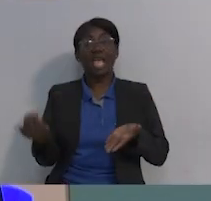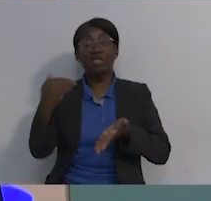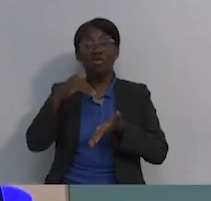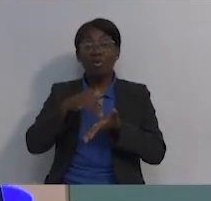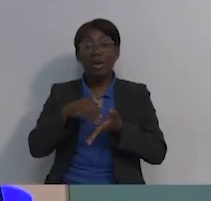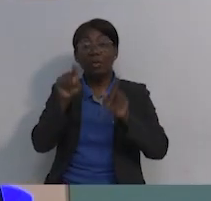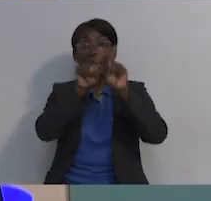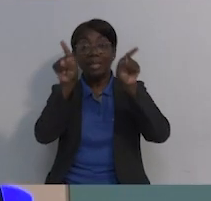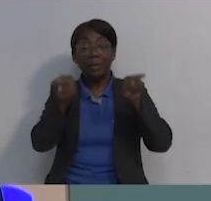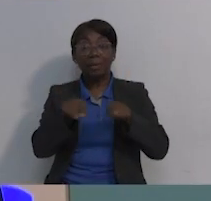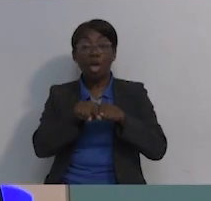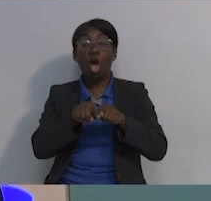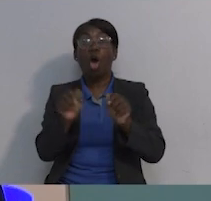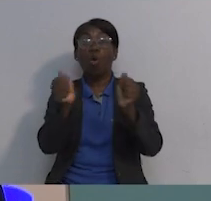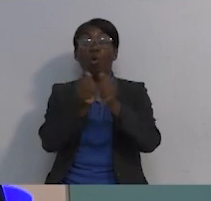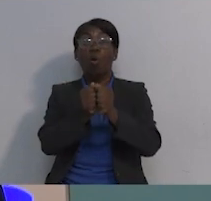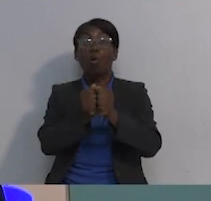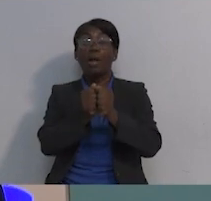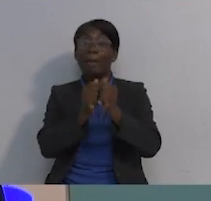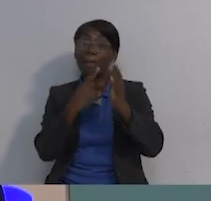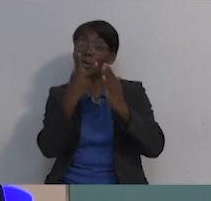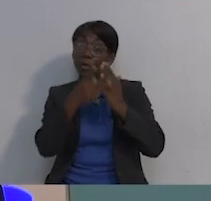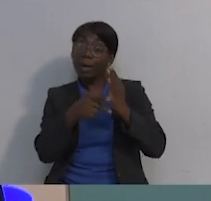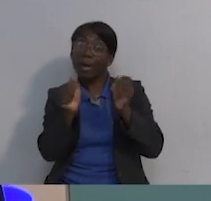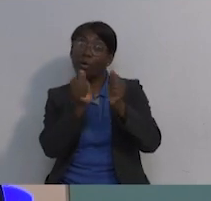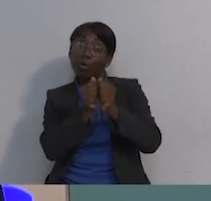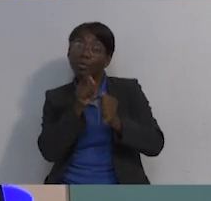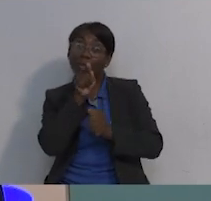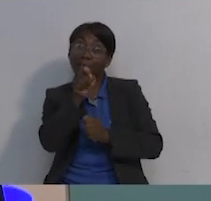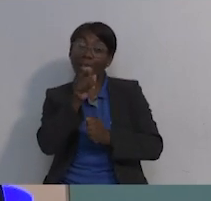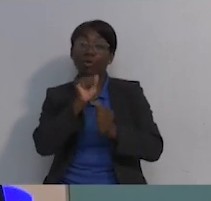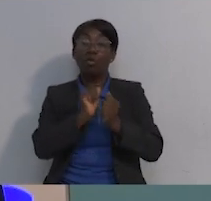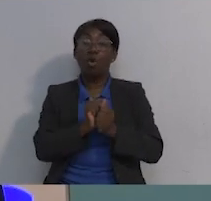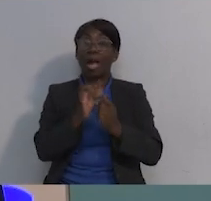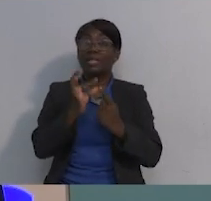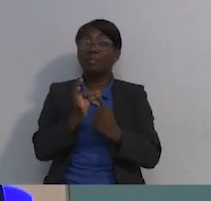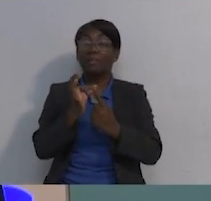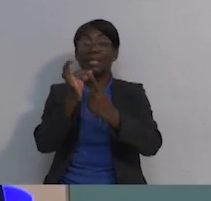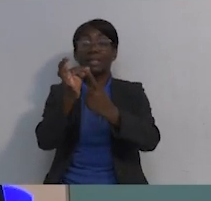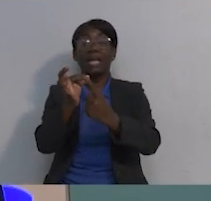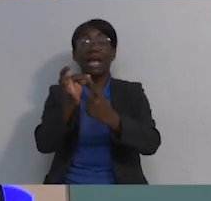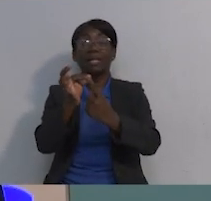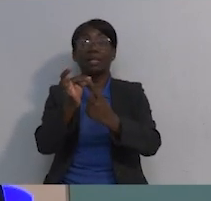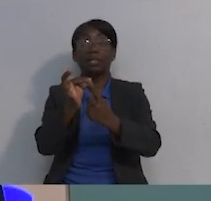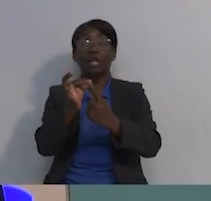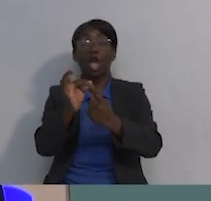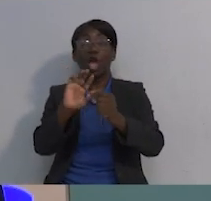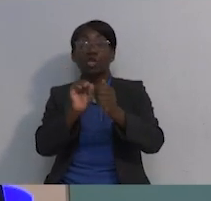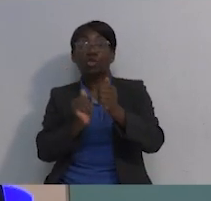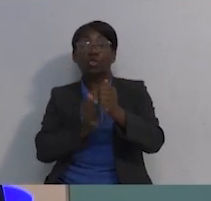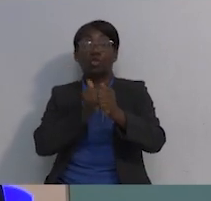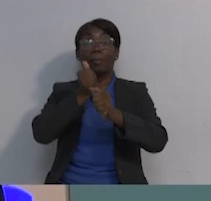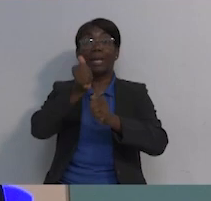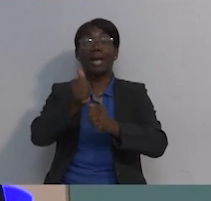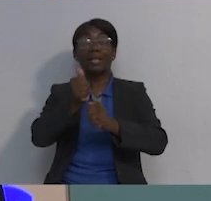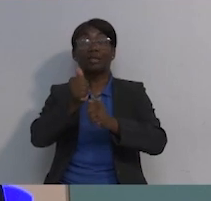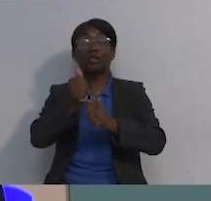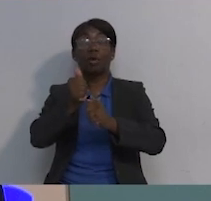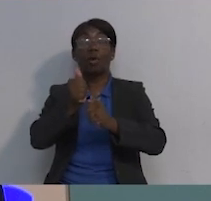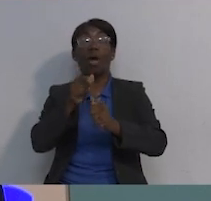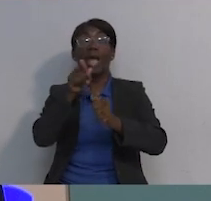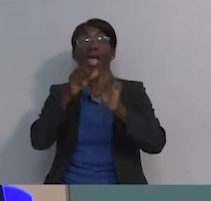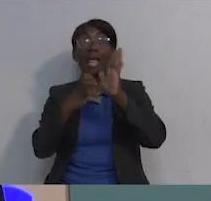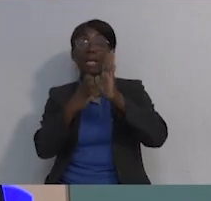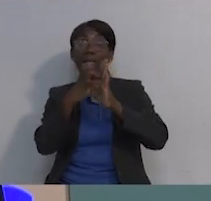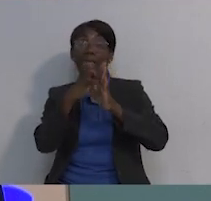Realmente muy contenta de estar nuevamente en este subprograma contigo, hoy con un programa especial que le hemos denominado